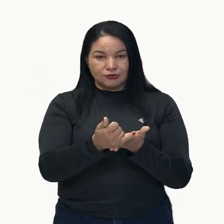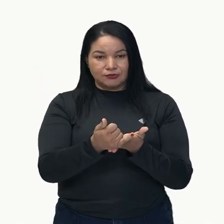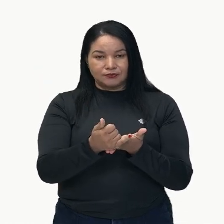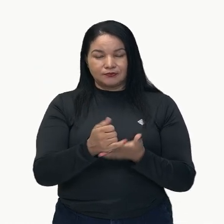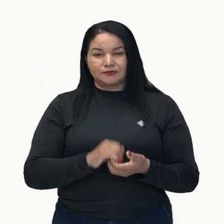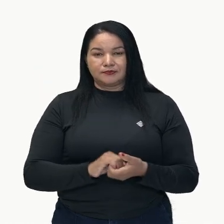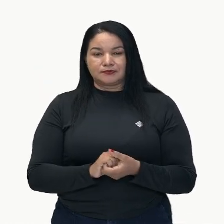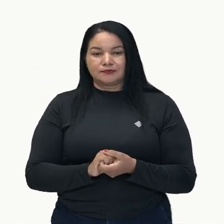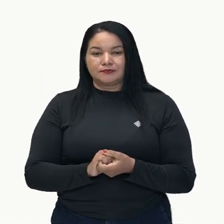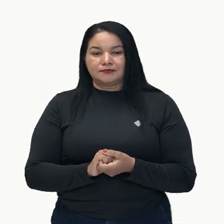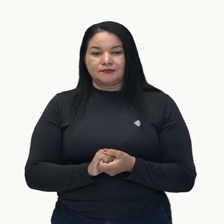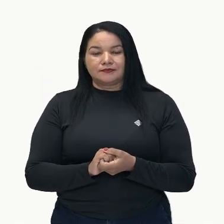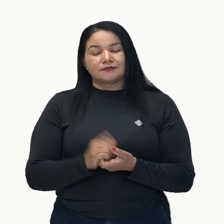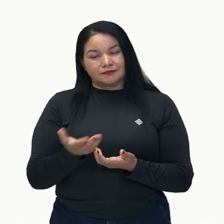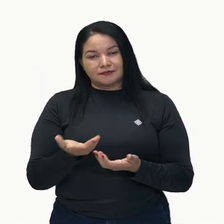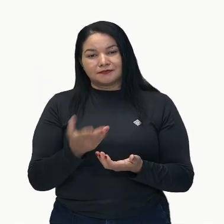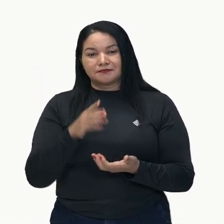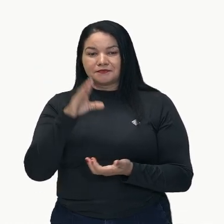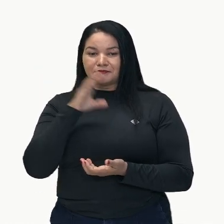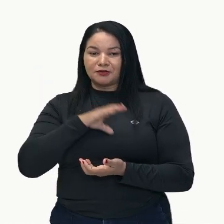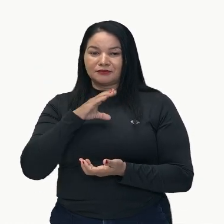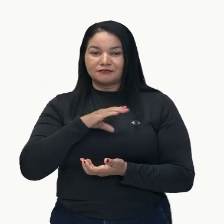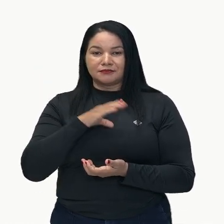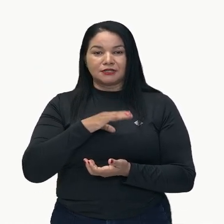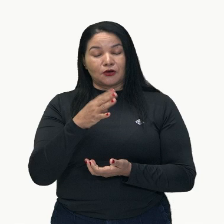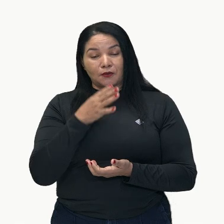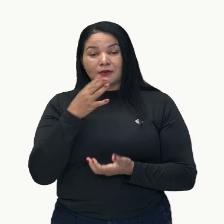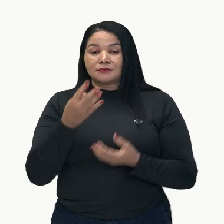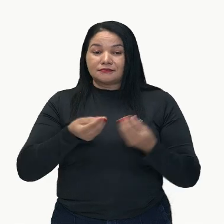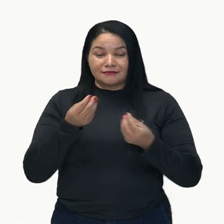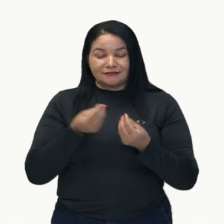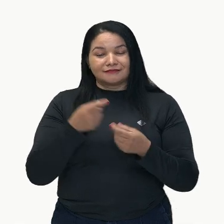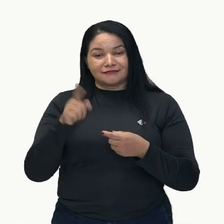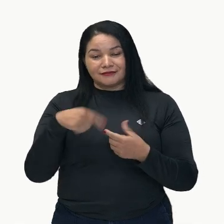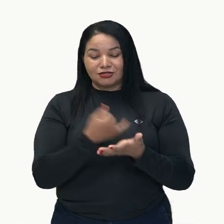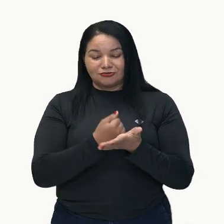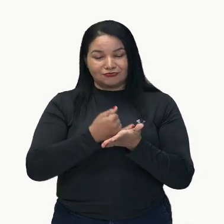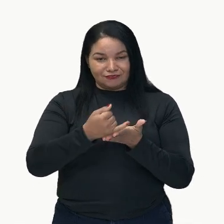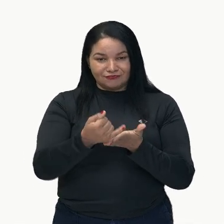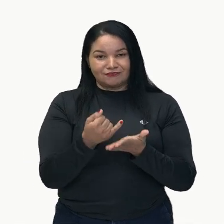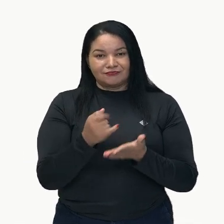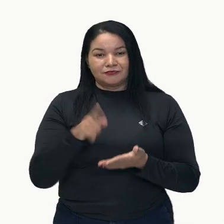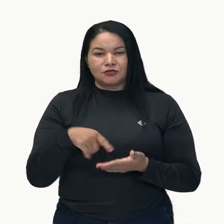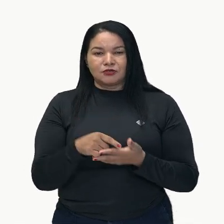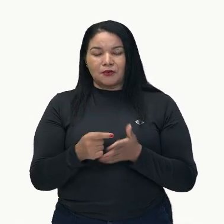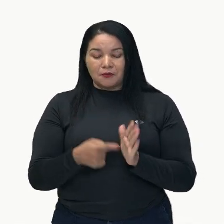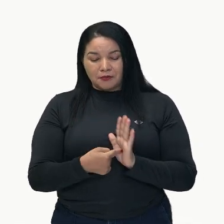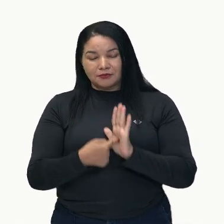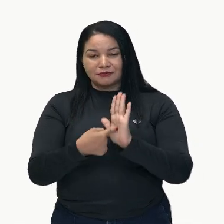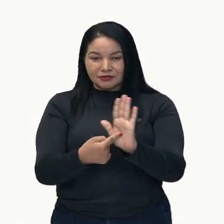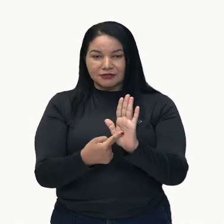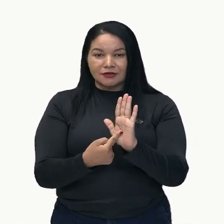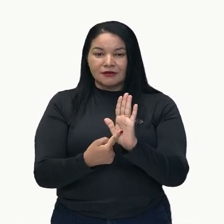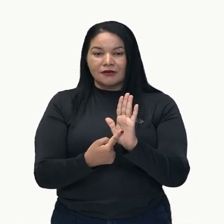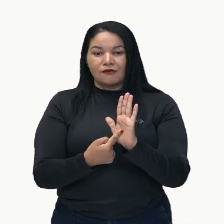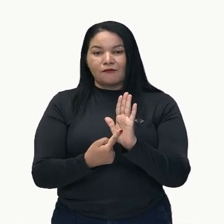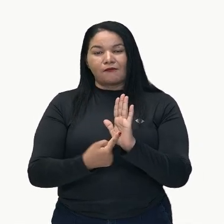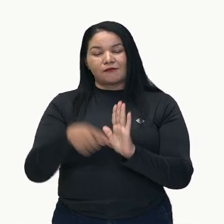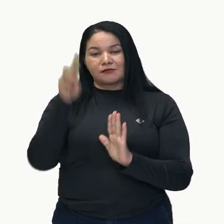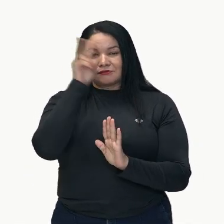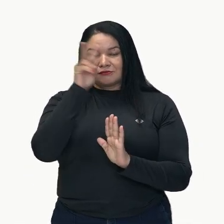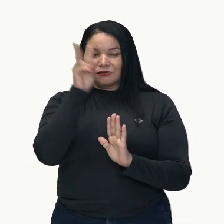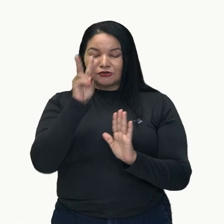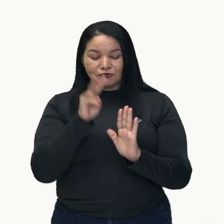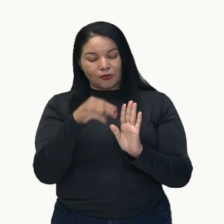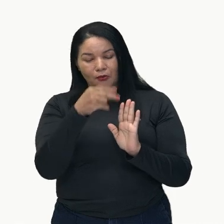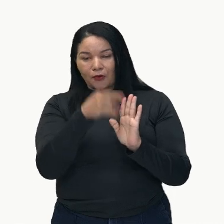No portugués, ahí a gente conoce como introducción. Entonces, la presentación de la historia.